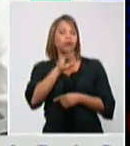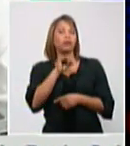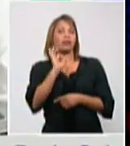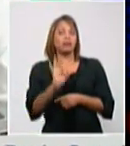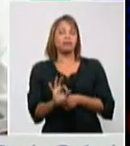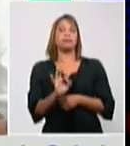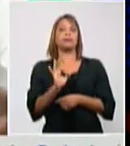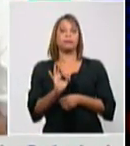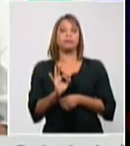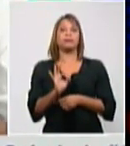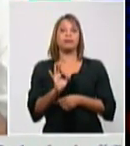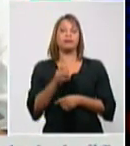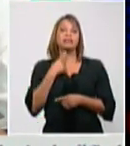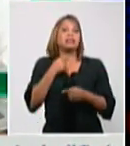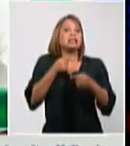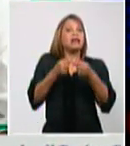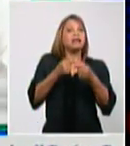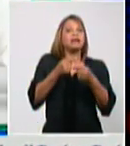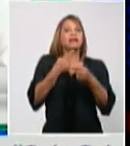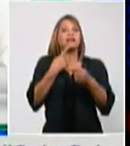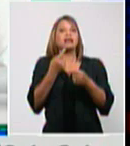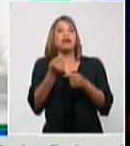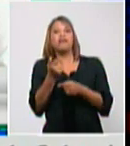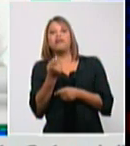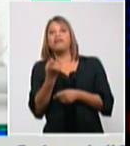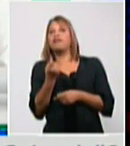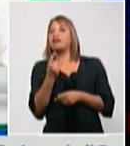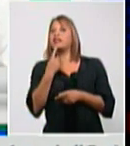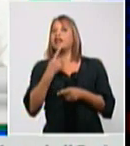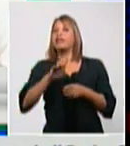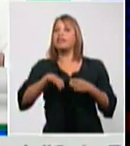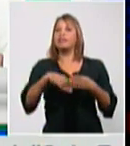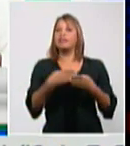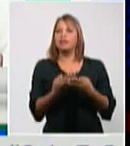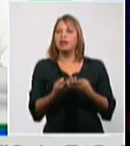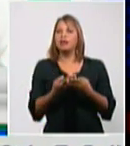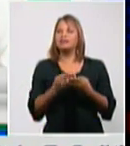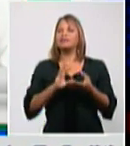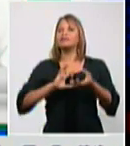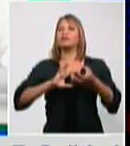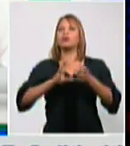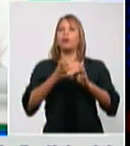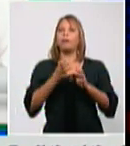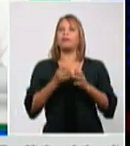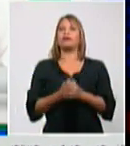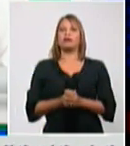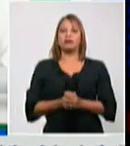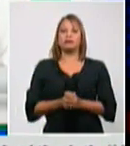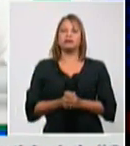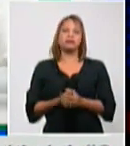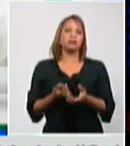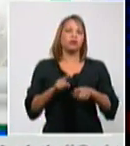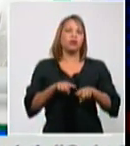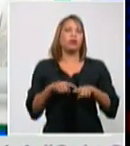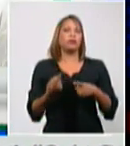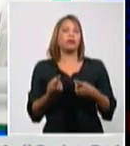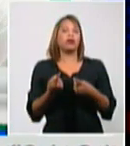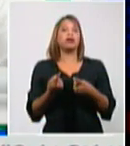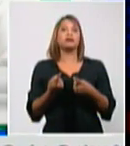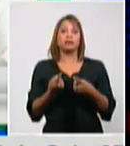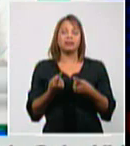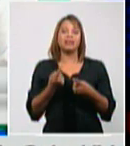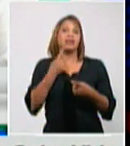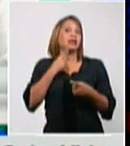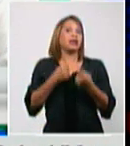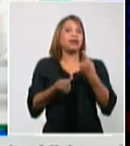se acercan días un poco complejos desde el punto de vista de que son propicios